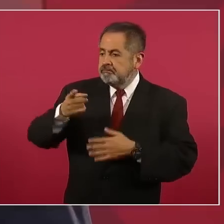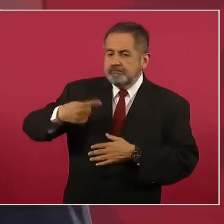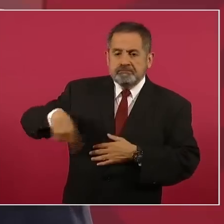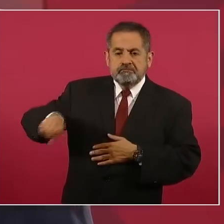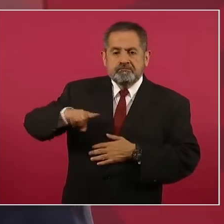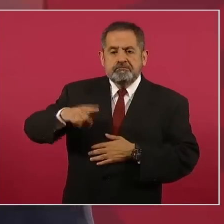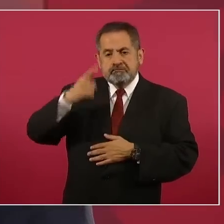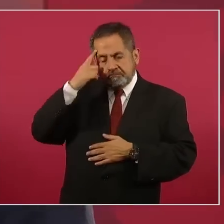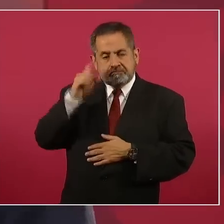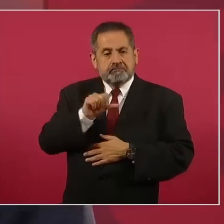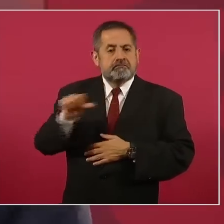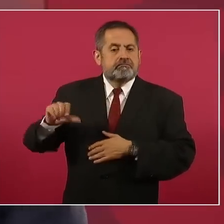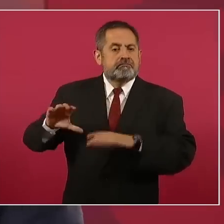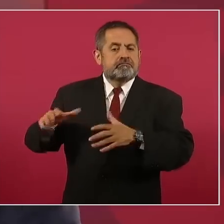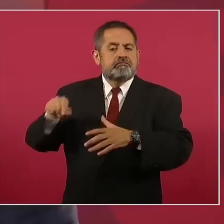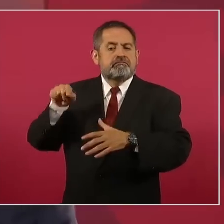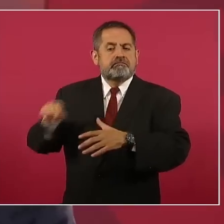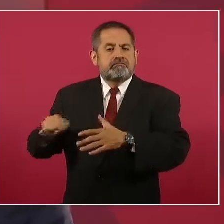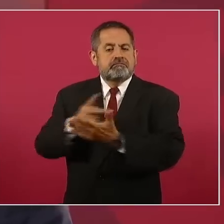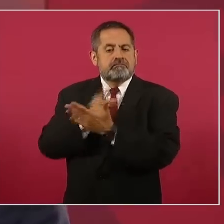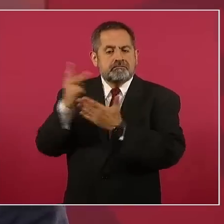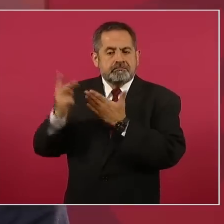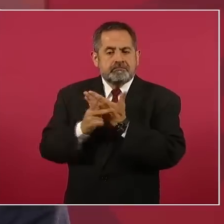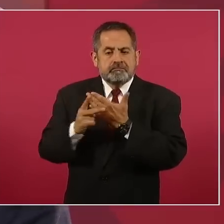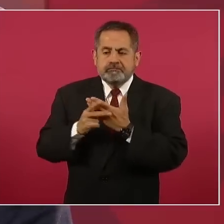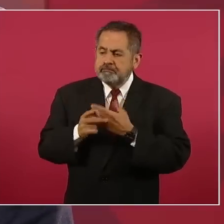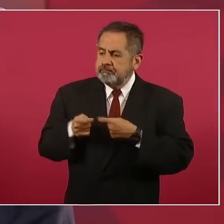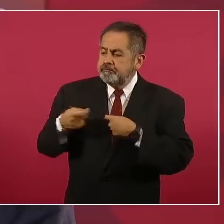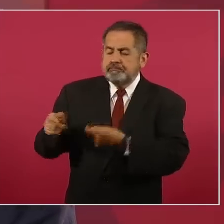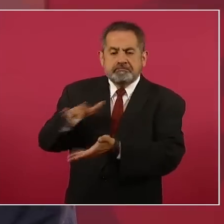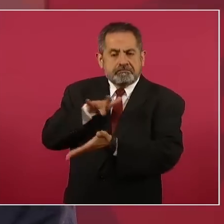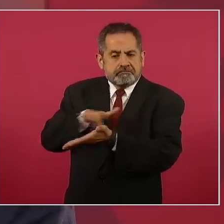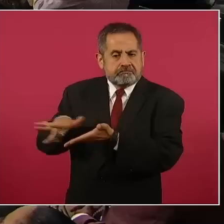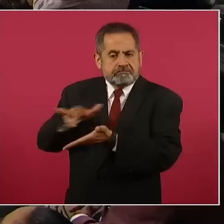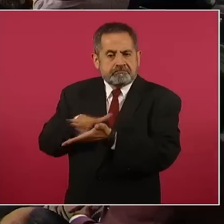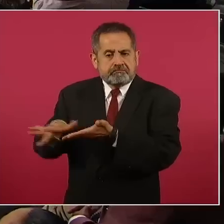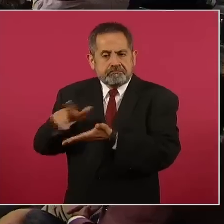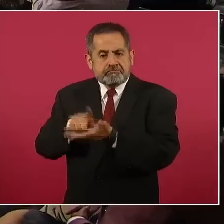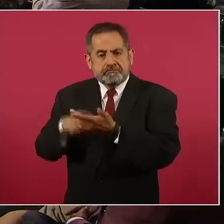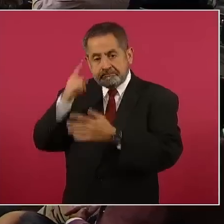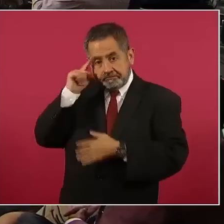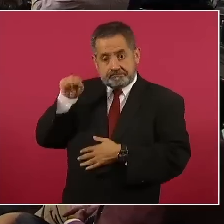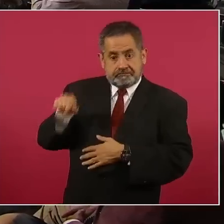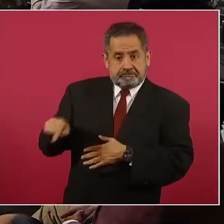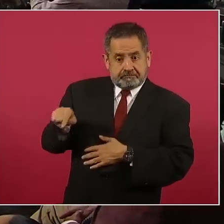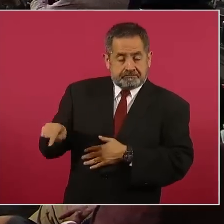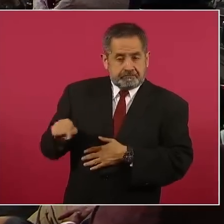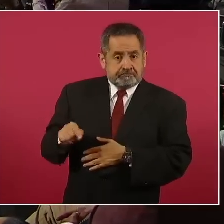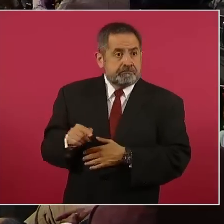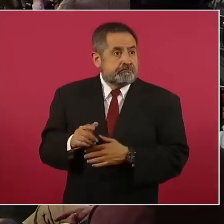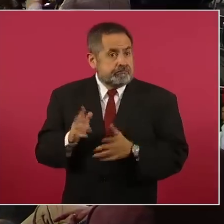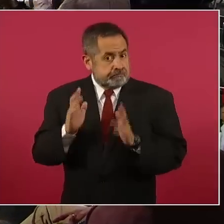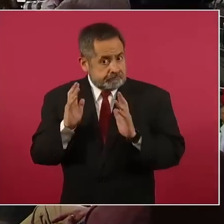en programas de bienestar que ya se están